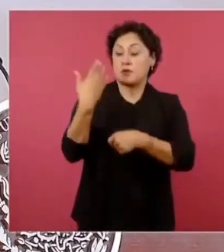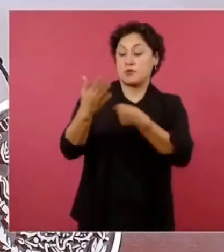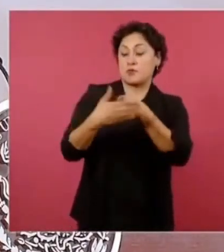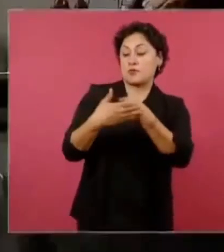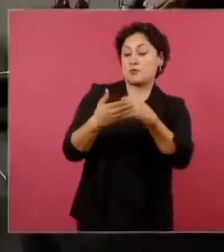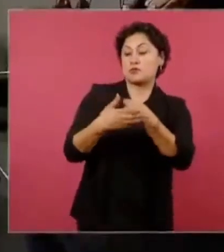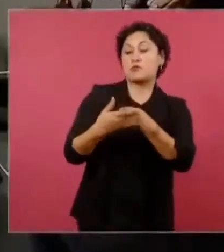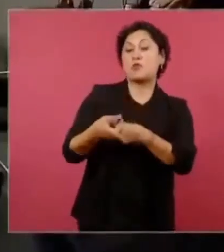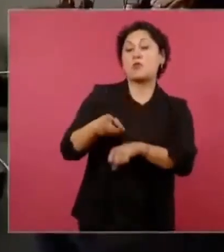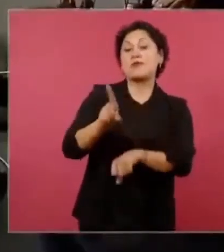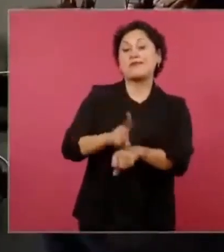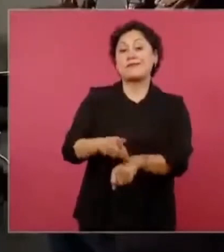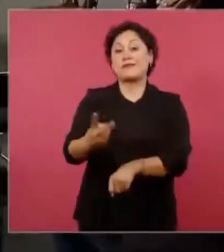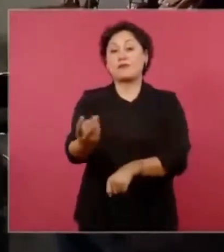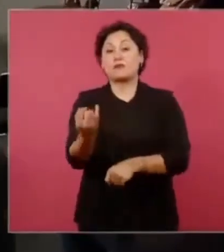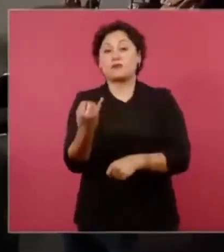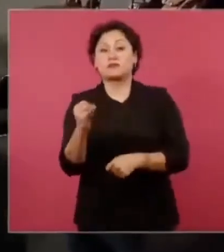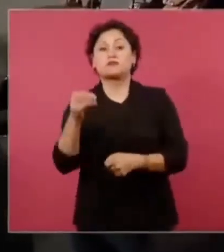Y a ver,